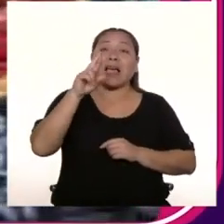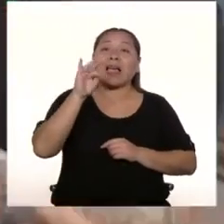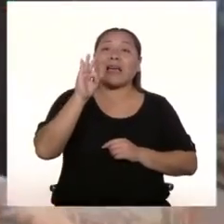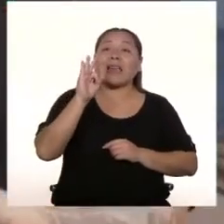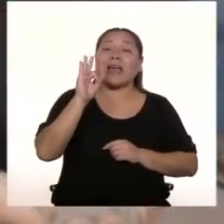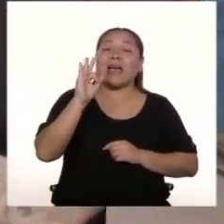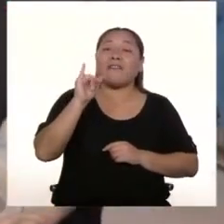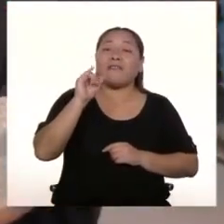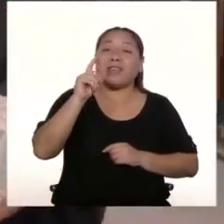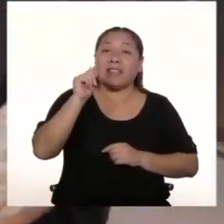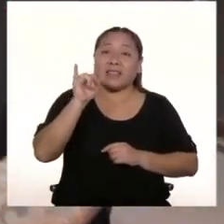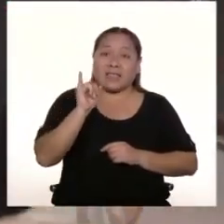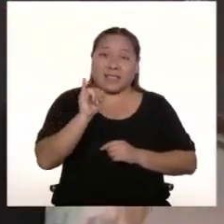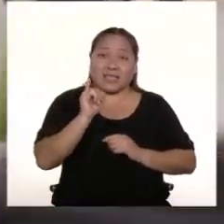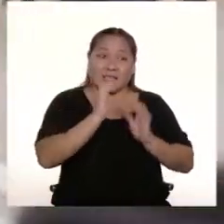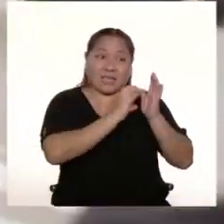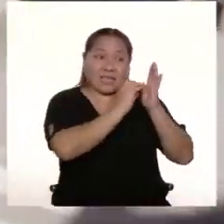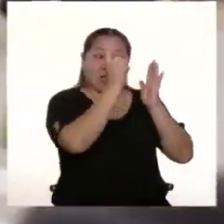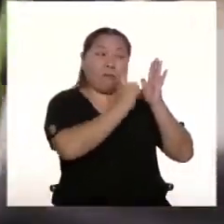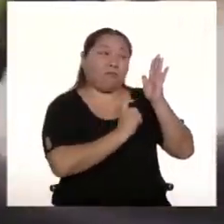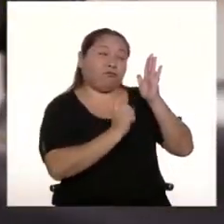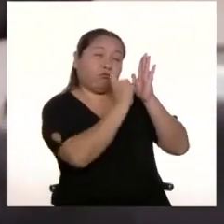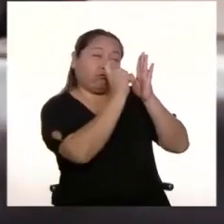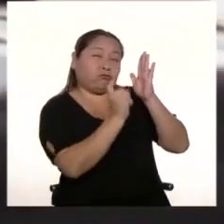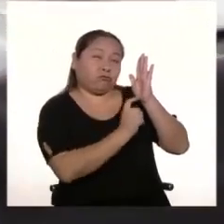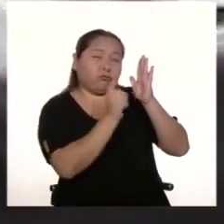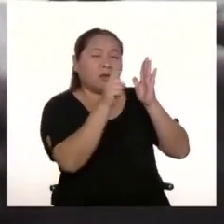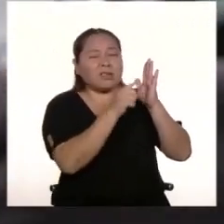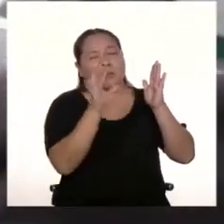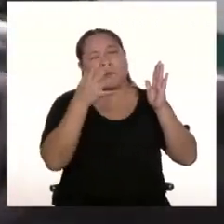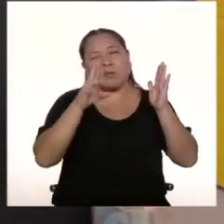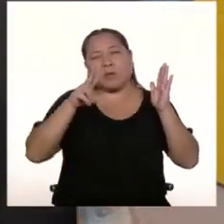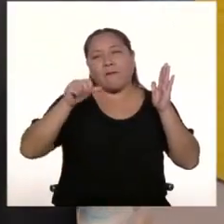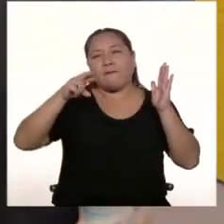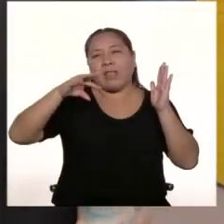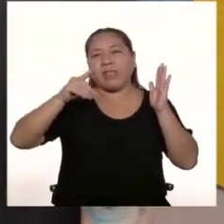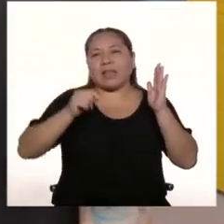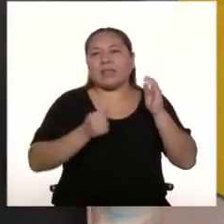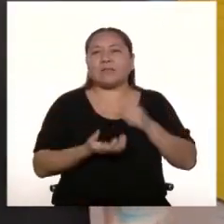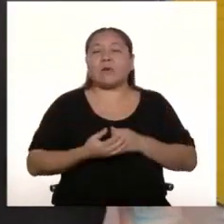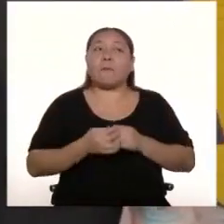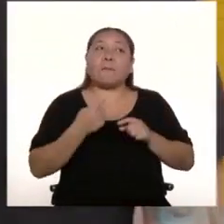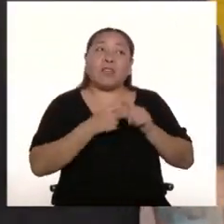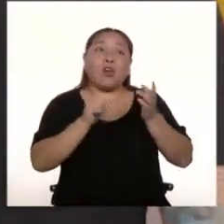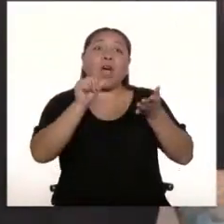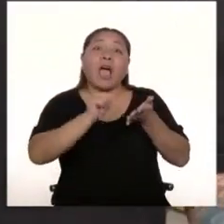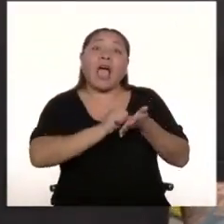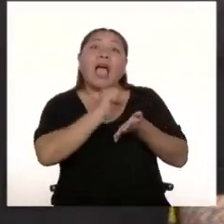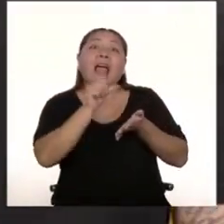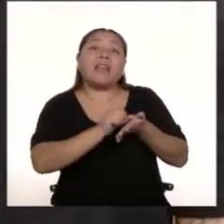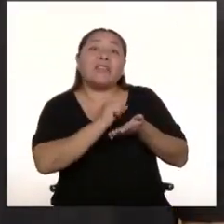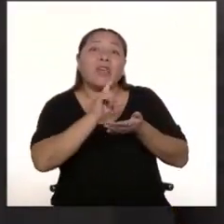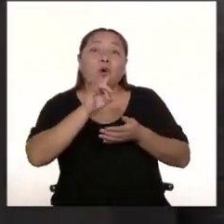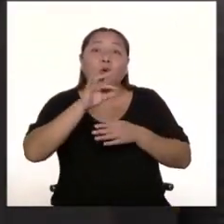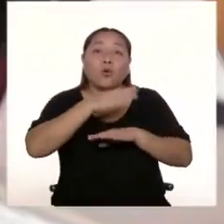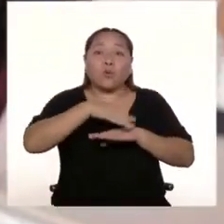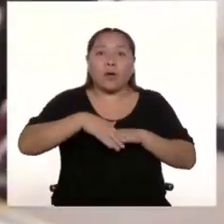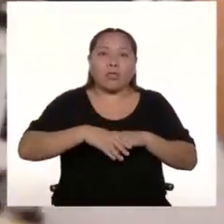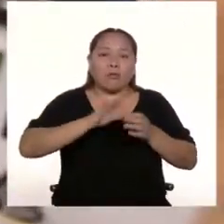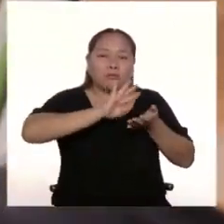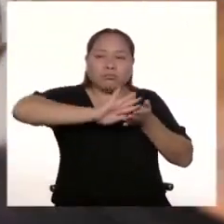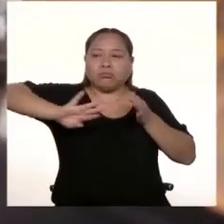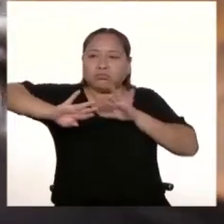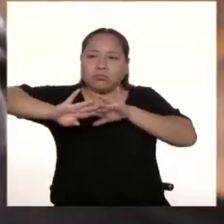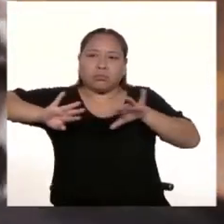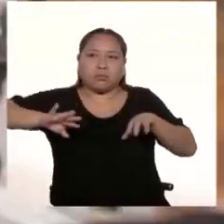urbano ya es arte urbano. ¿Y cómo podemos quitar ese prejuicio? Yo pienso que la mejor forma de quitarse el prejuicio es